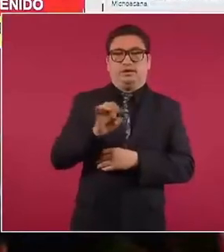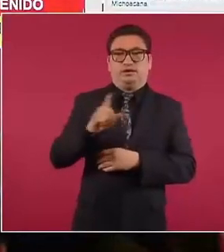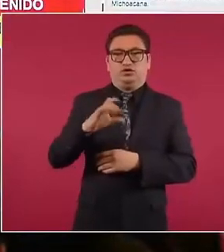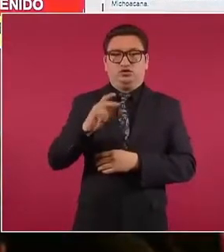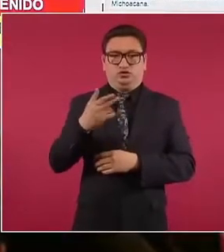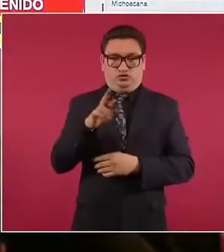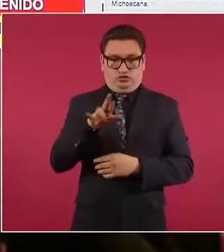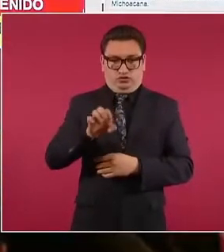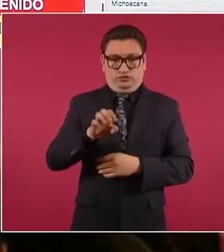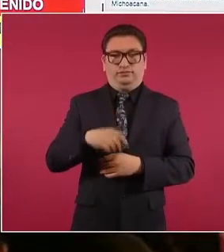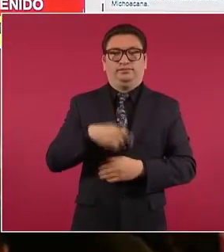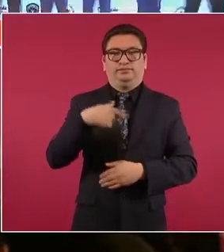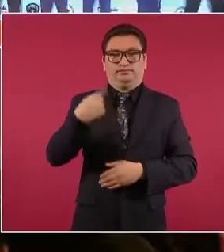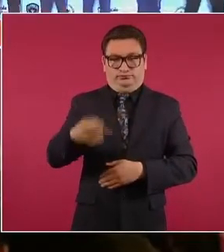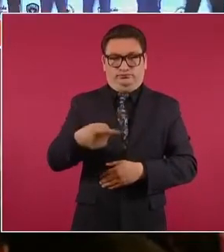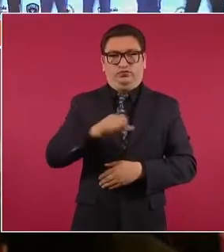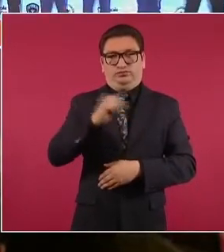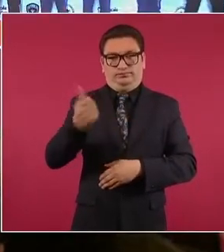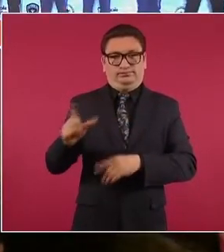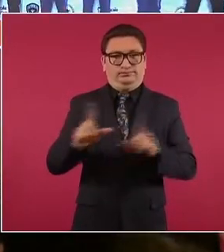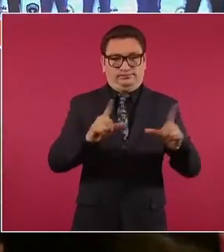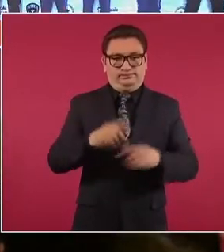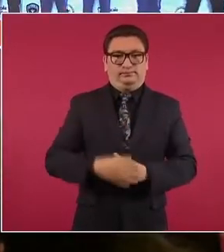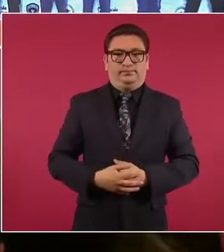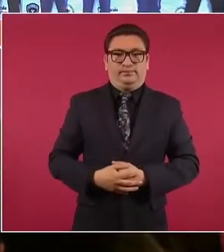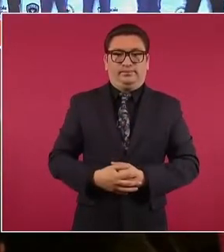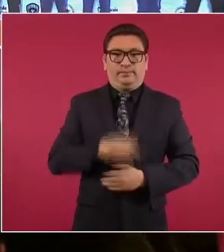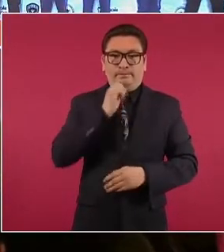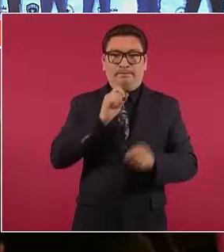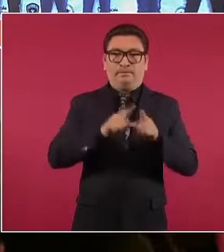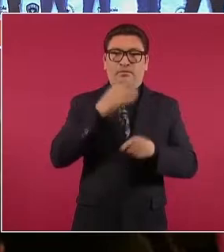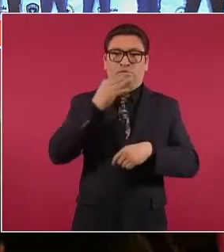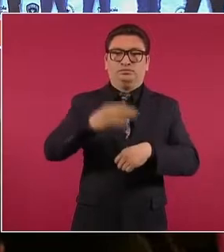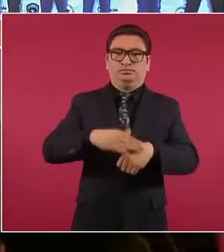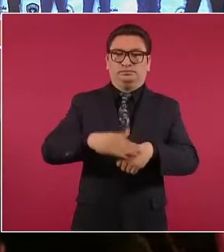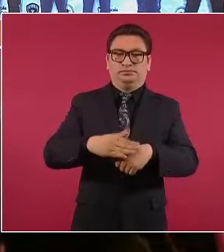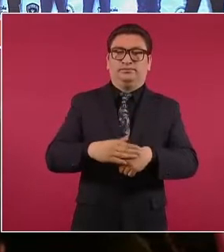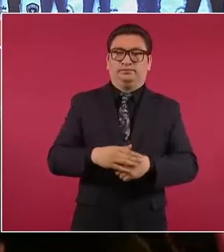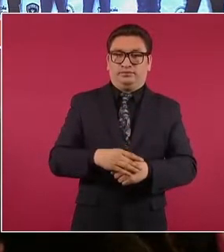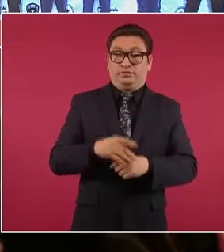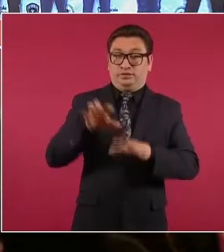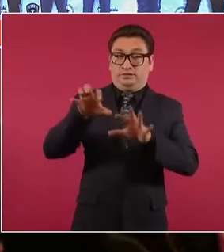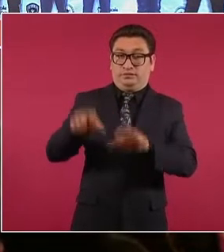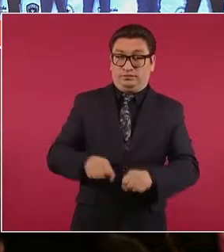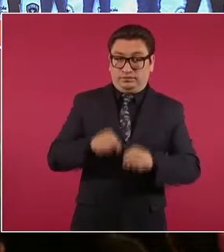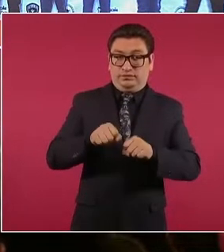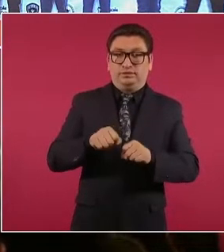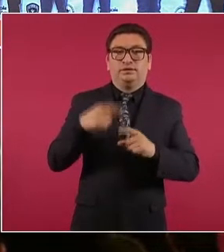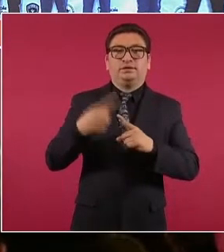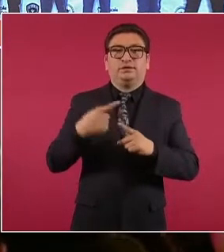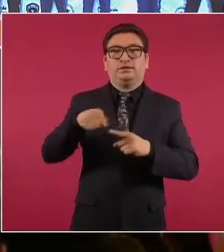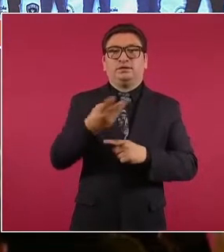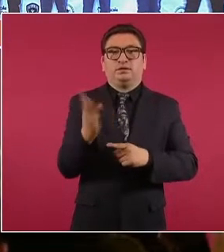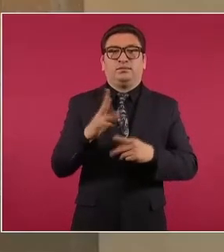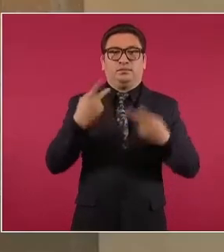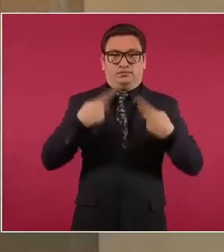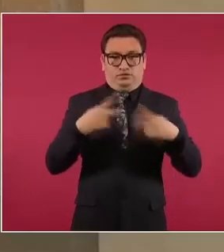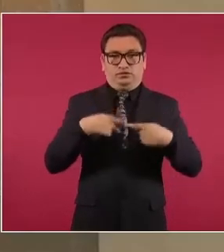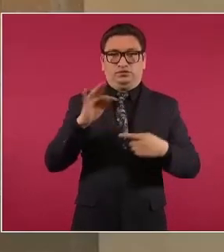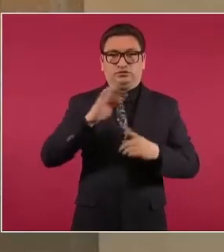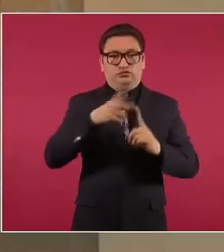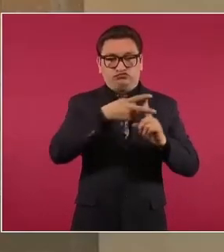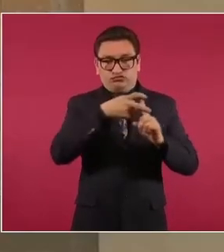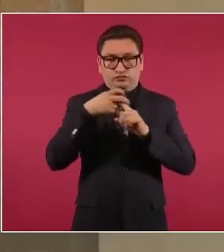proceso. Siguiente. También informar de la detención de presuntos secuestradores y la